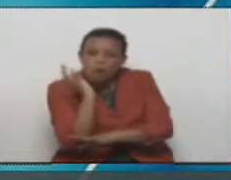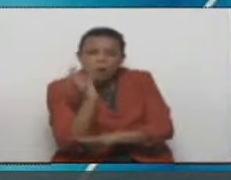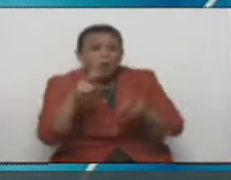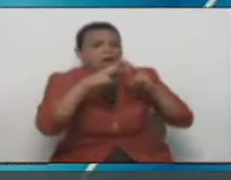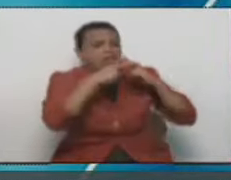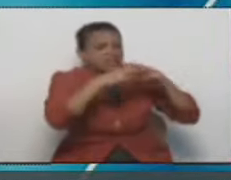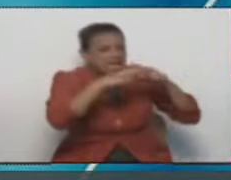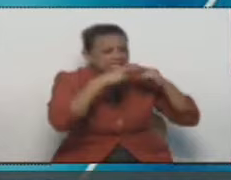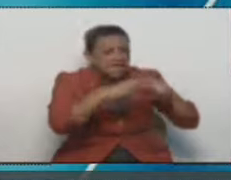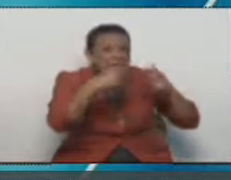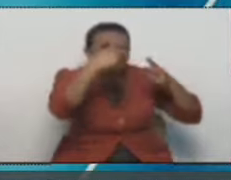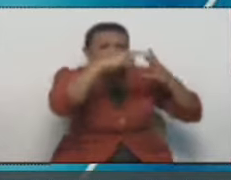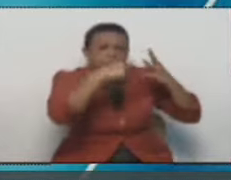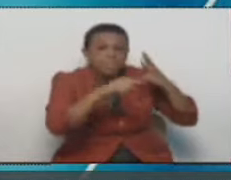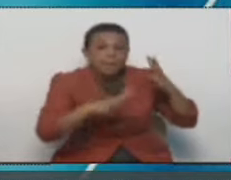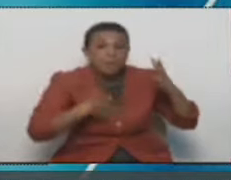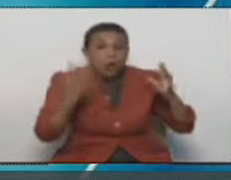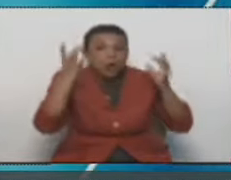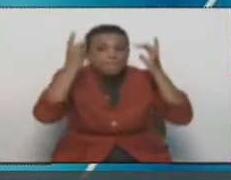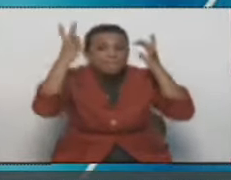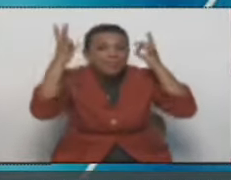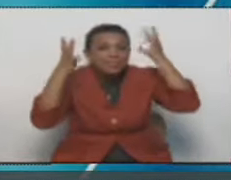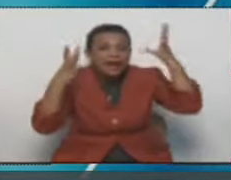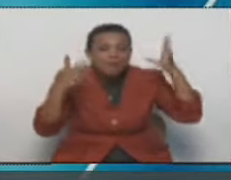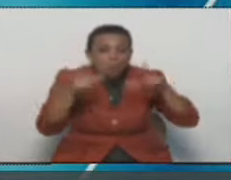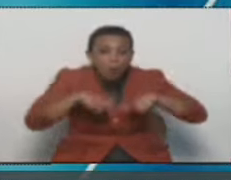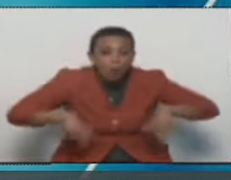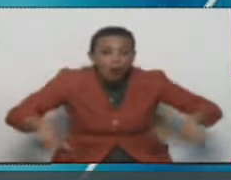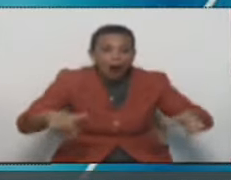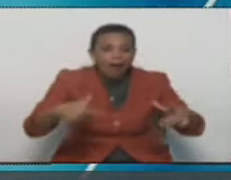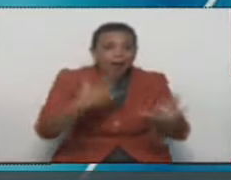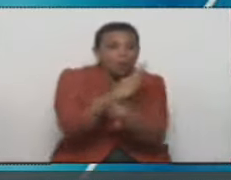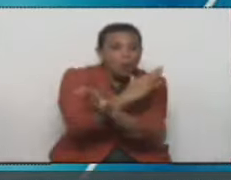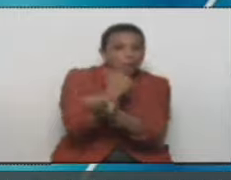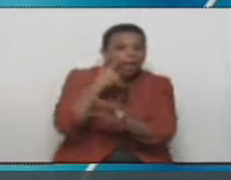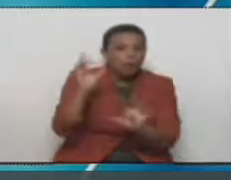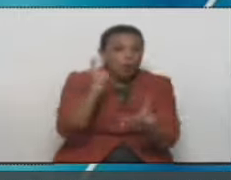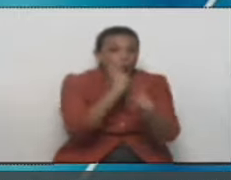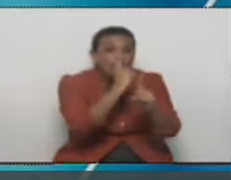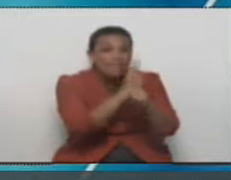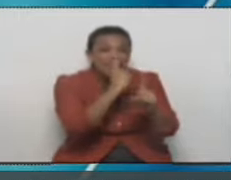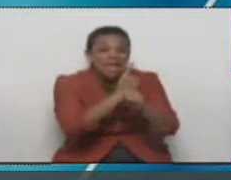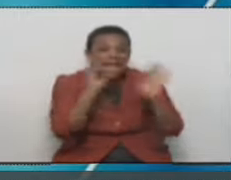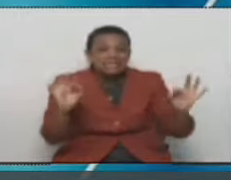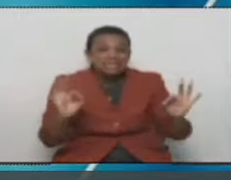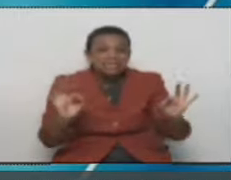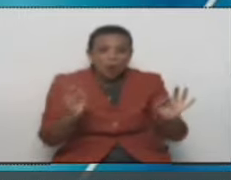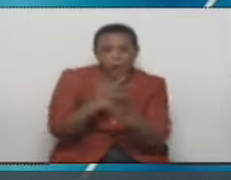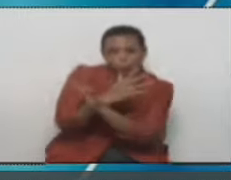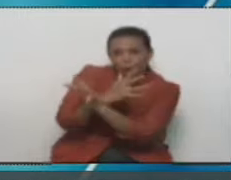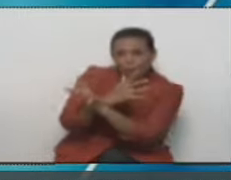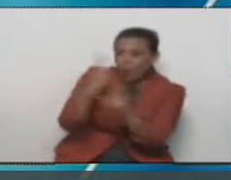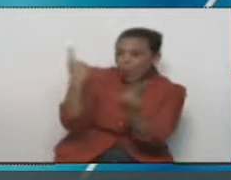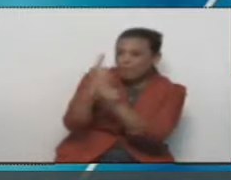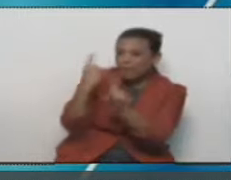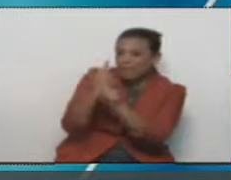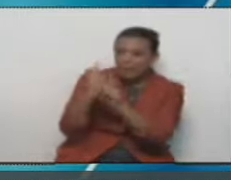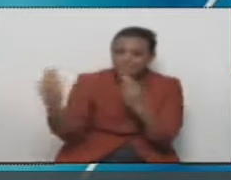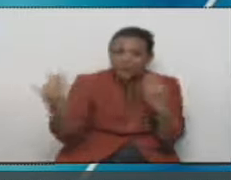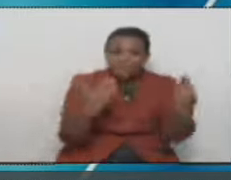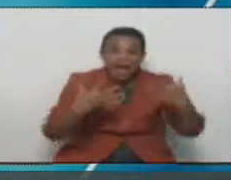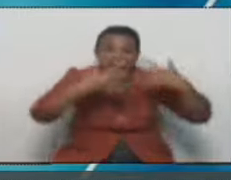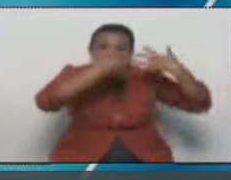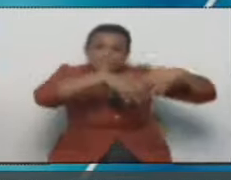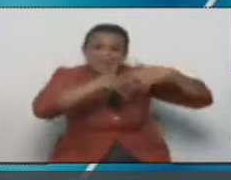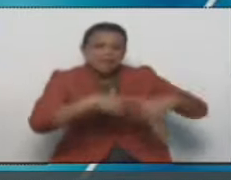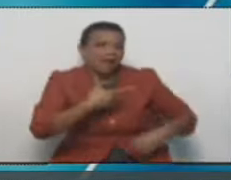talleres, pero también nos inventamos un componente lúdico donde hubiera como un juego o una competencia. Estos empresarios están